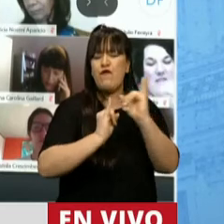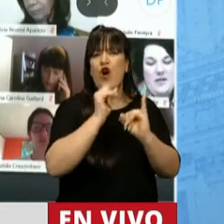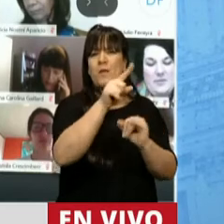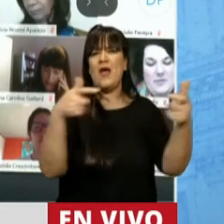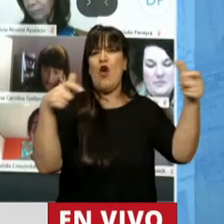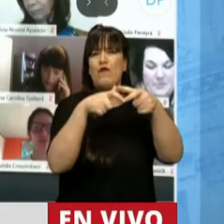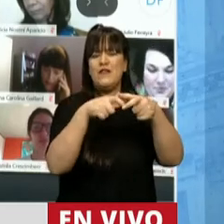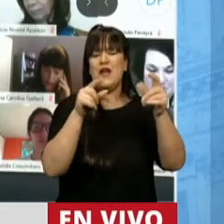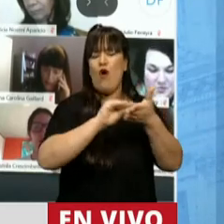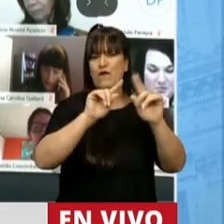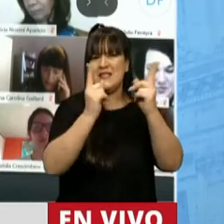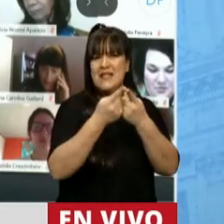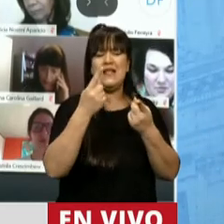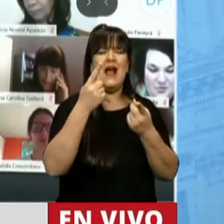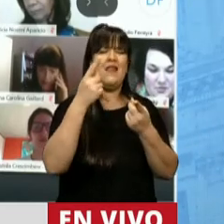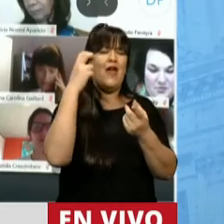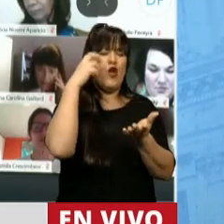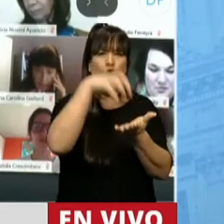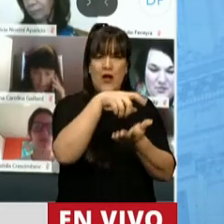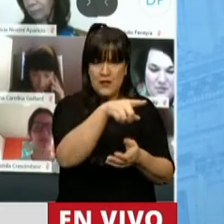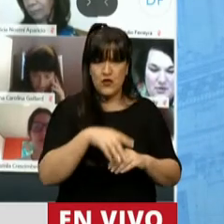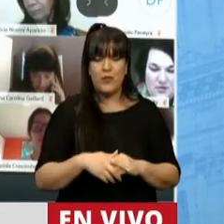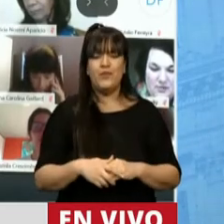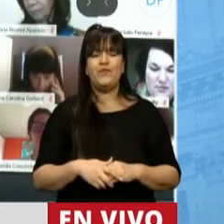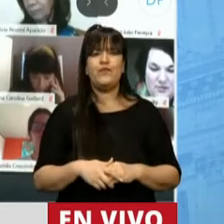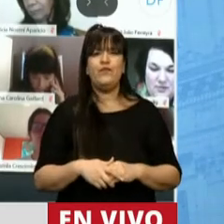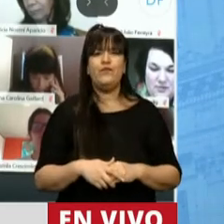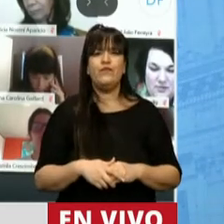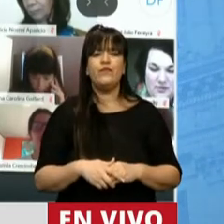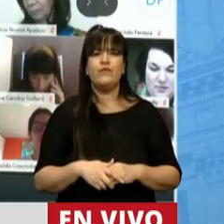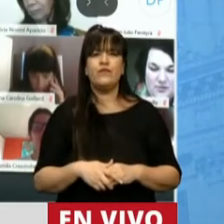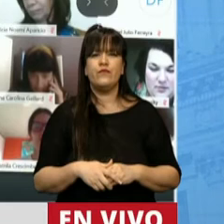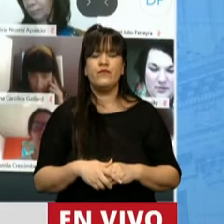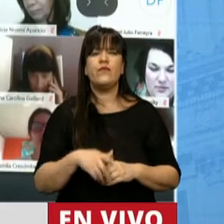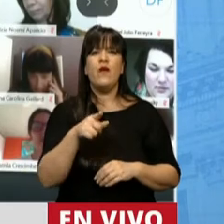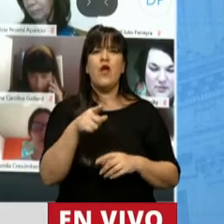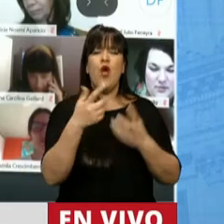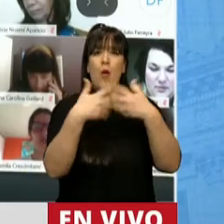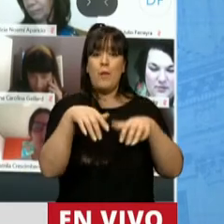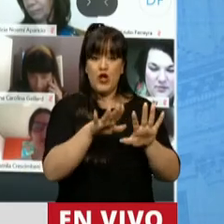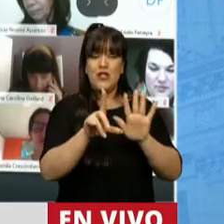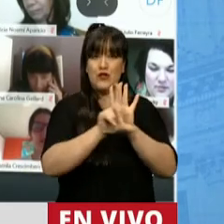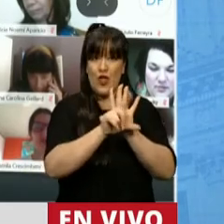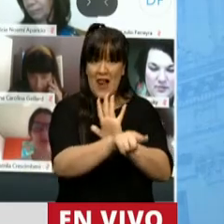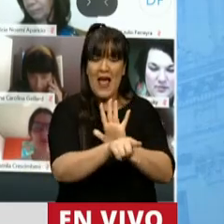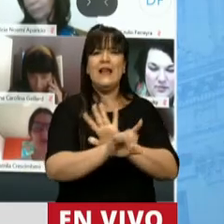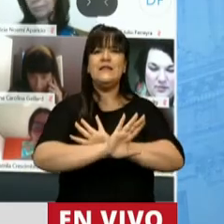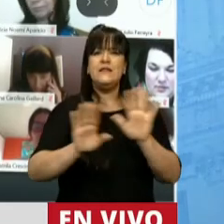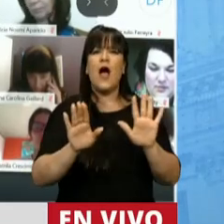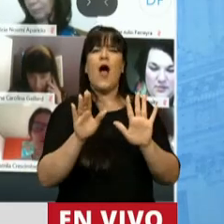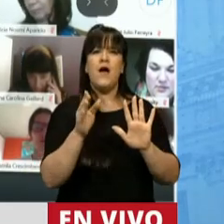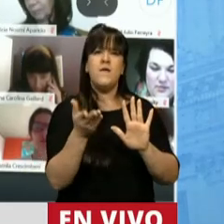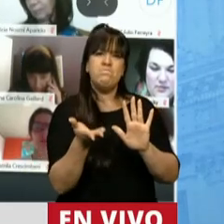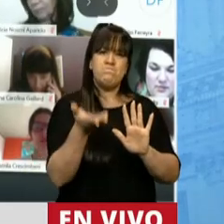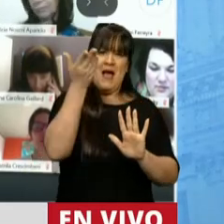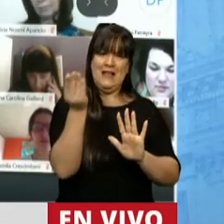Presupuestos del Congreso. Respecto a los ingresos, dice la Oficina, el proyecto de ley analizado eleva los recursos